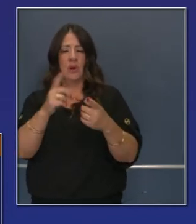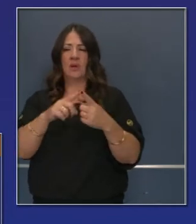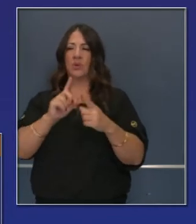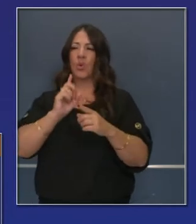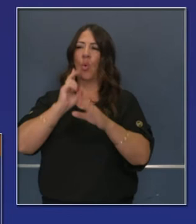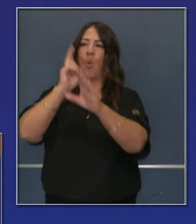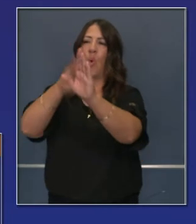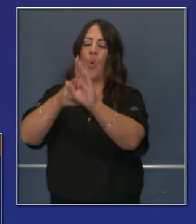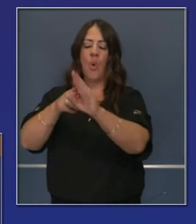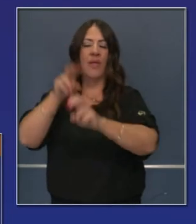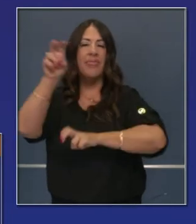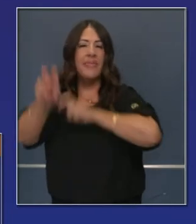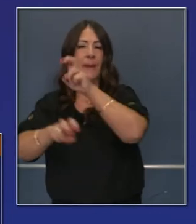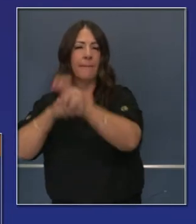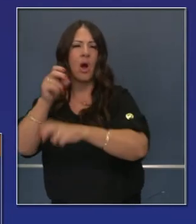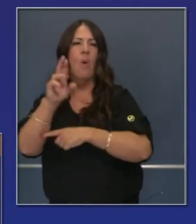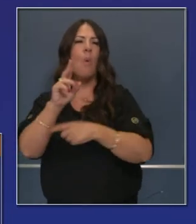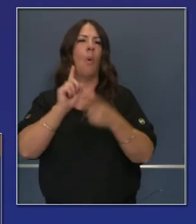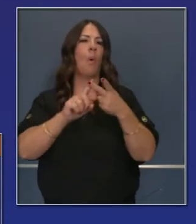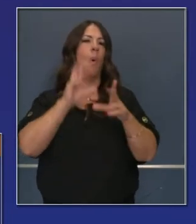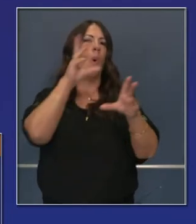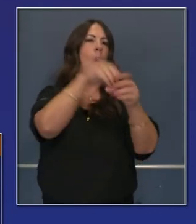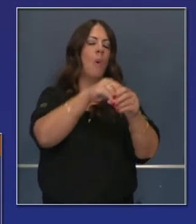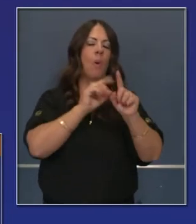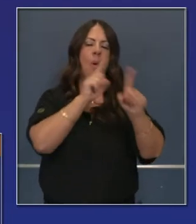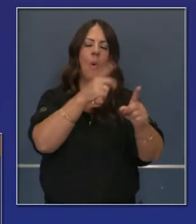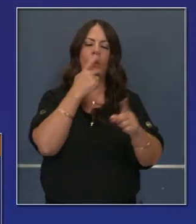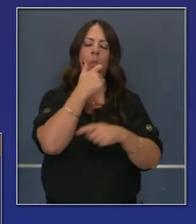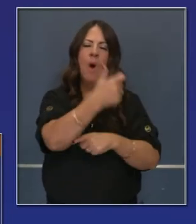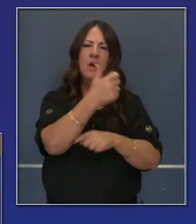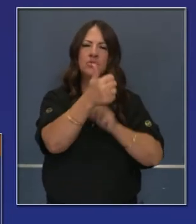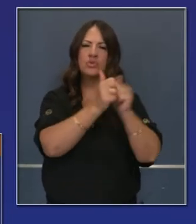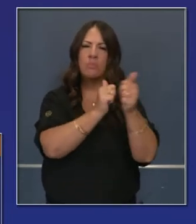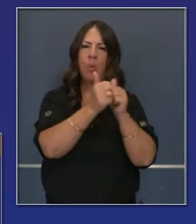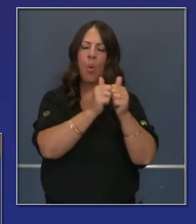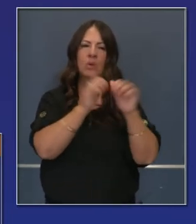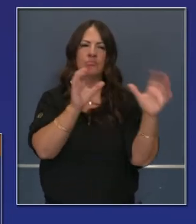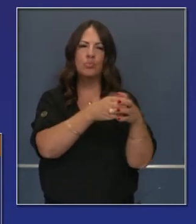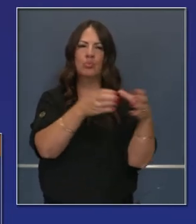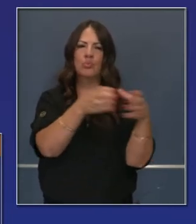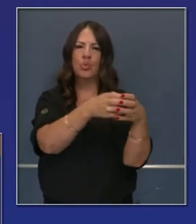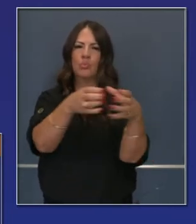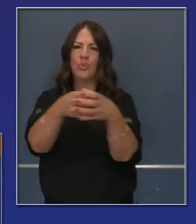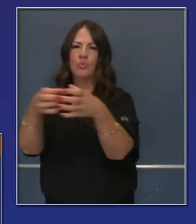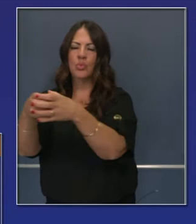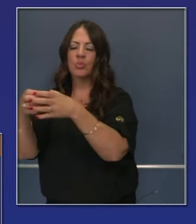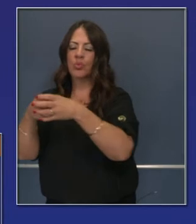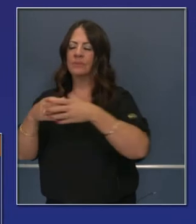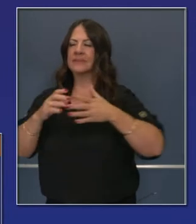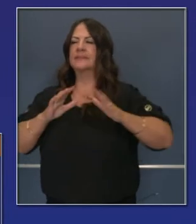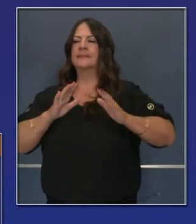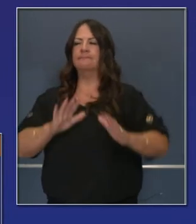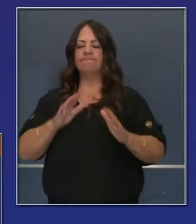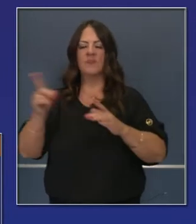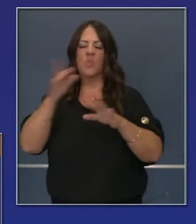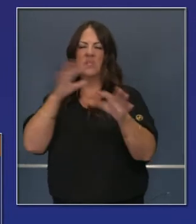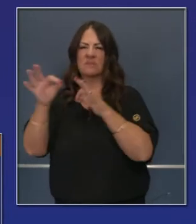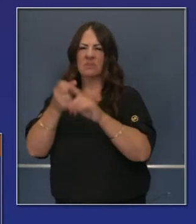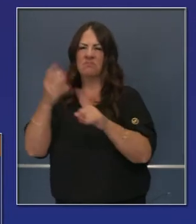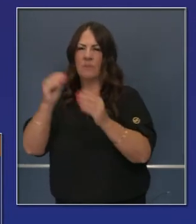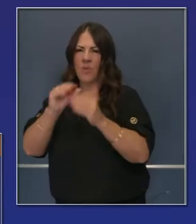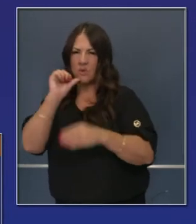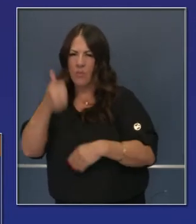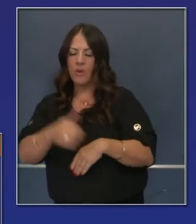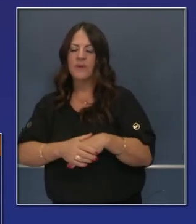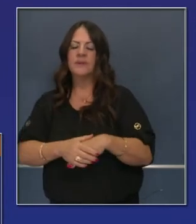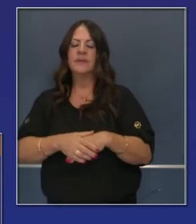ejemplo. Y algunos de estos parques de atracciones no es solamente una o dos marcas, sino diferentes